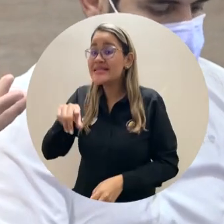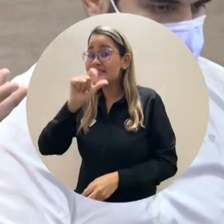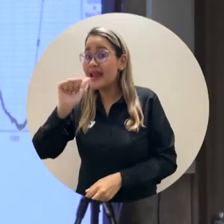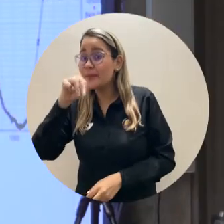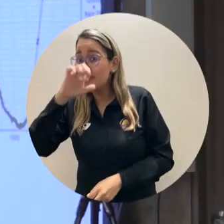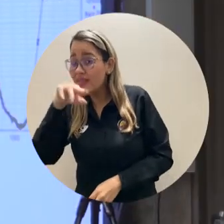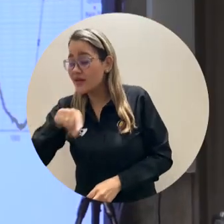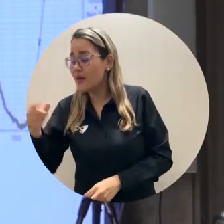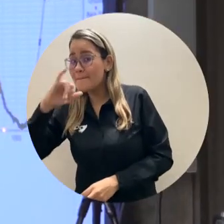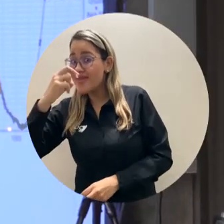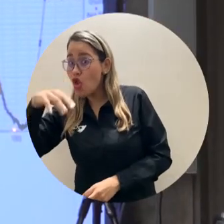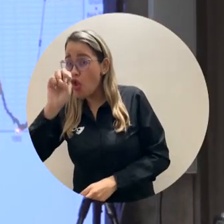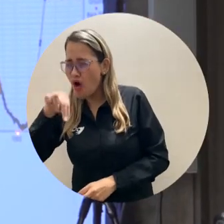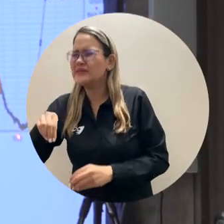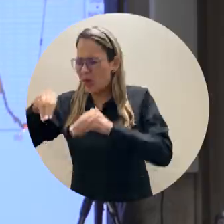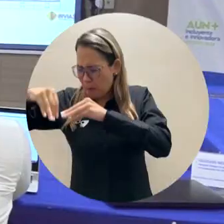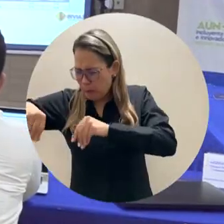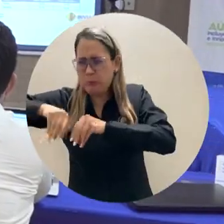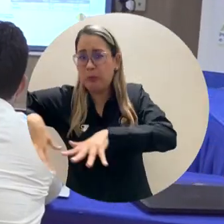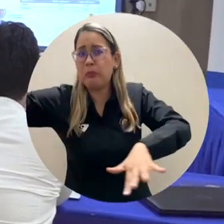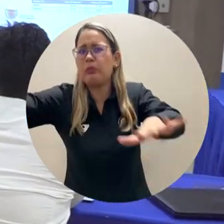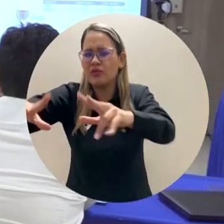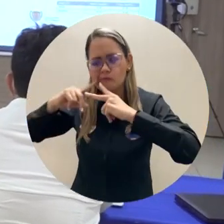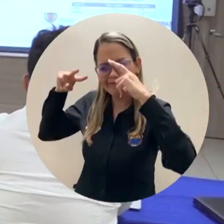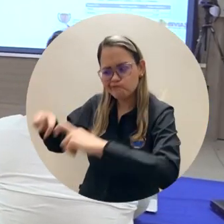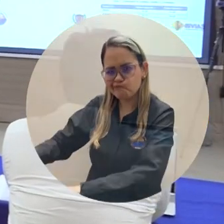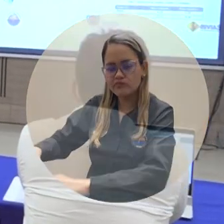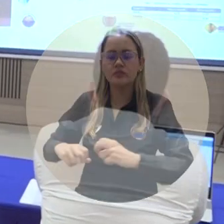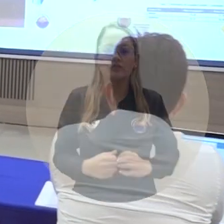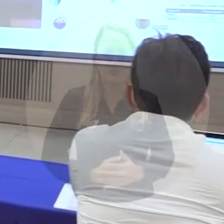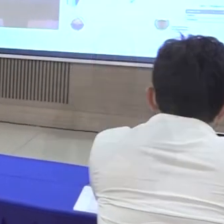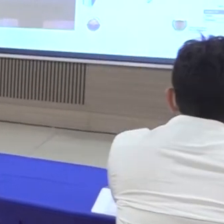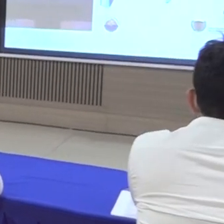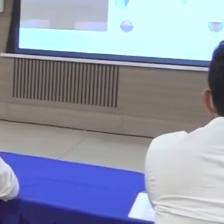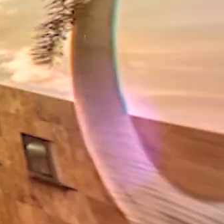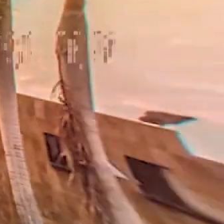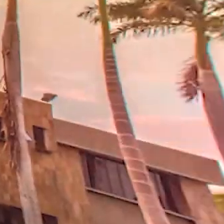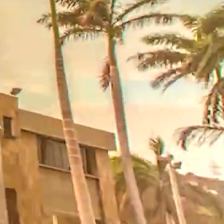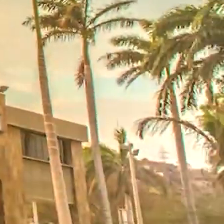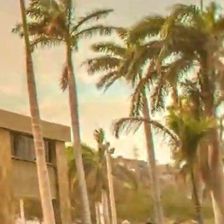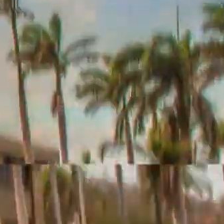presenta en la margen derecha del río Magdalena, a la altura de los municipios de Salamina y El Piñón.